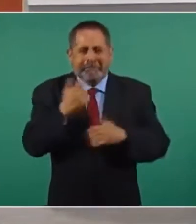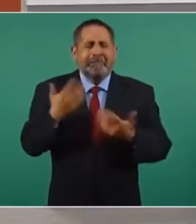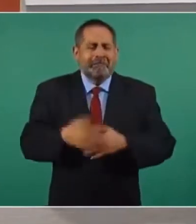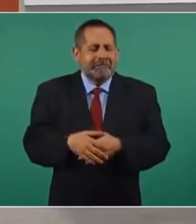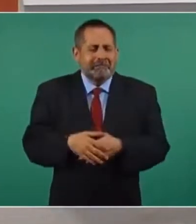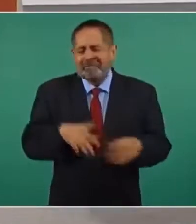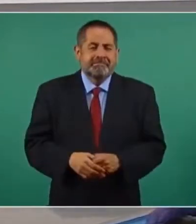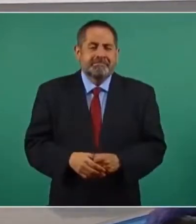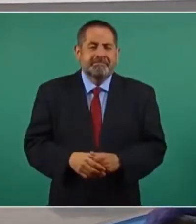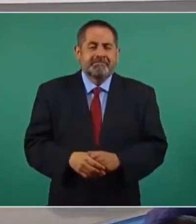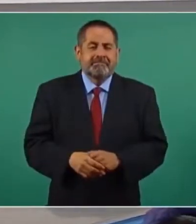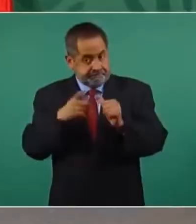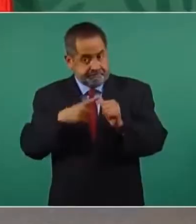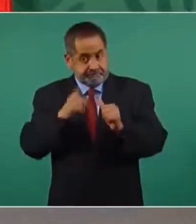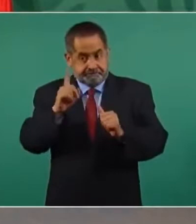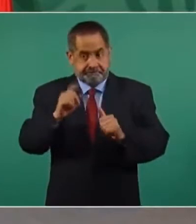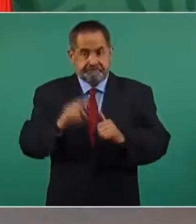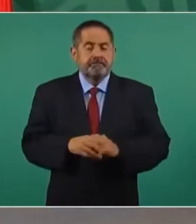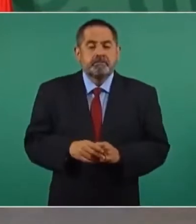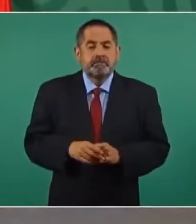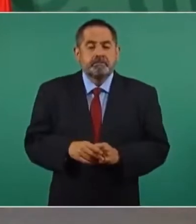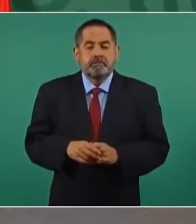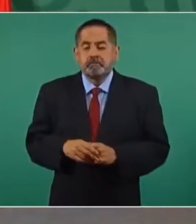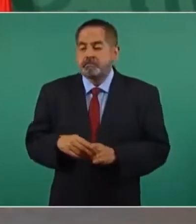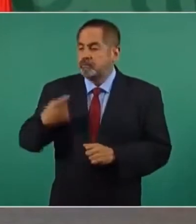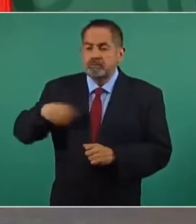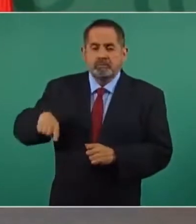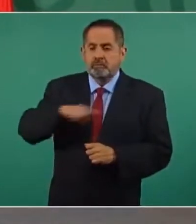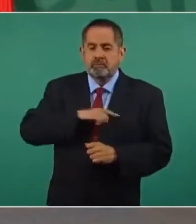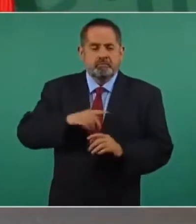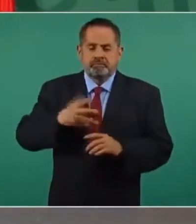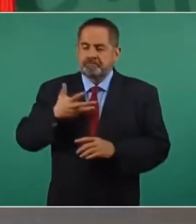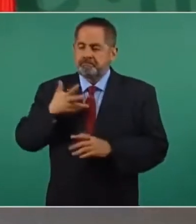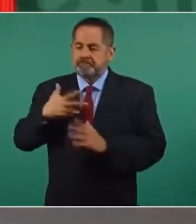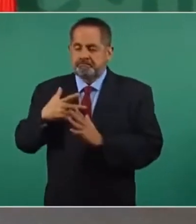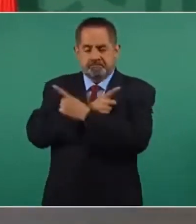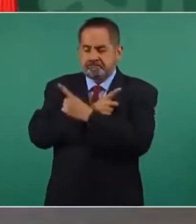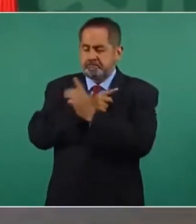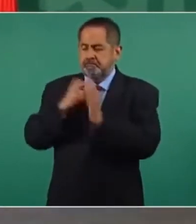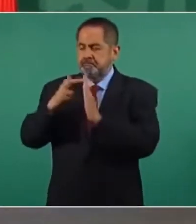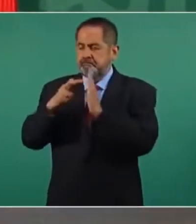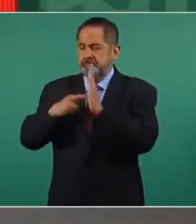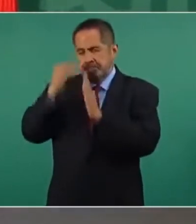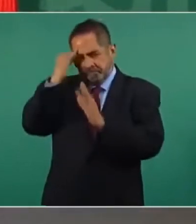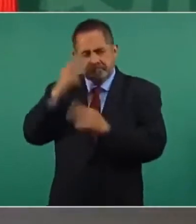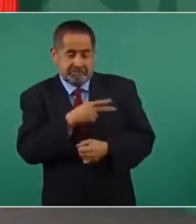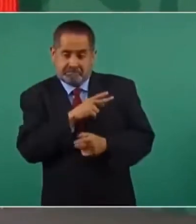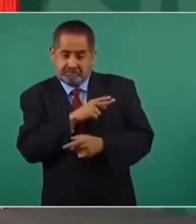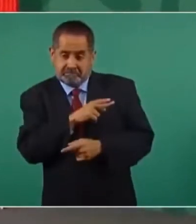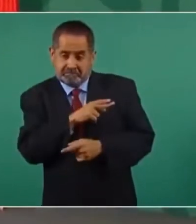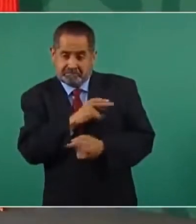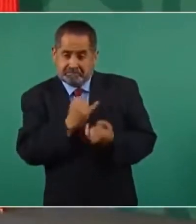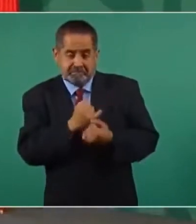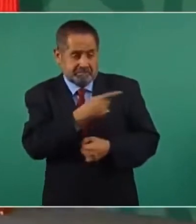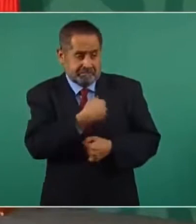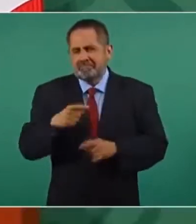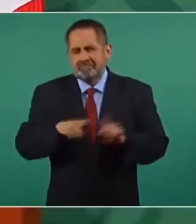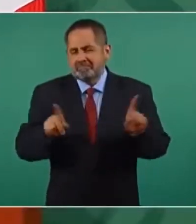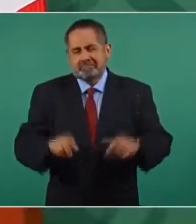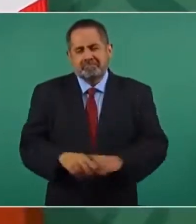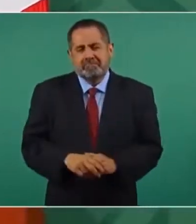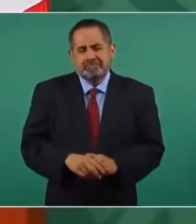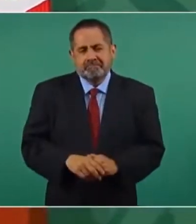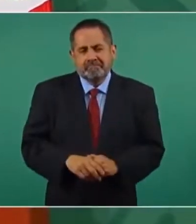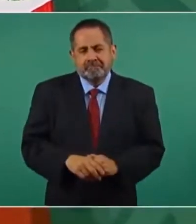predecibles. Primero, nosotros tenemos principios, tenemos ideales. No somos como ellos, ni como sus jefes.